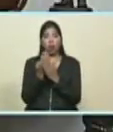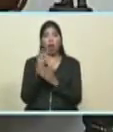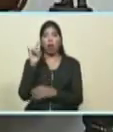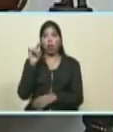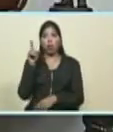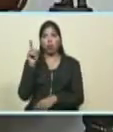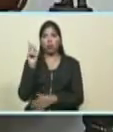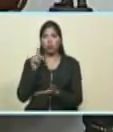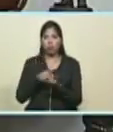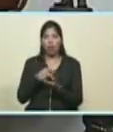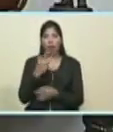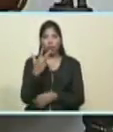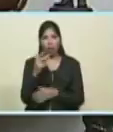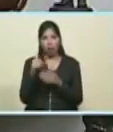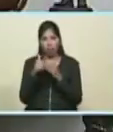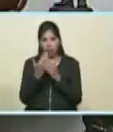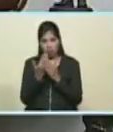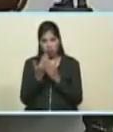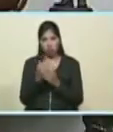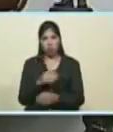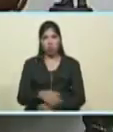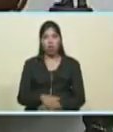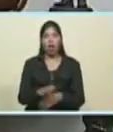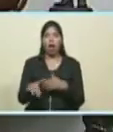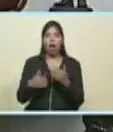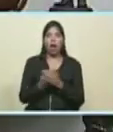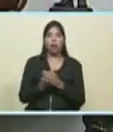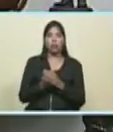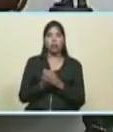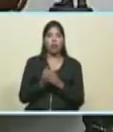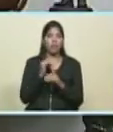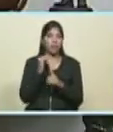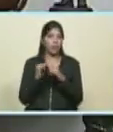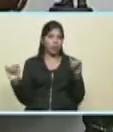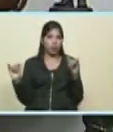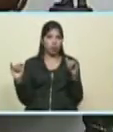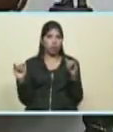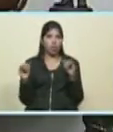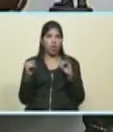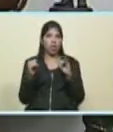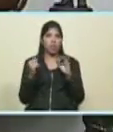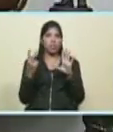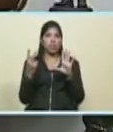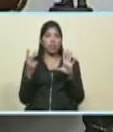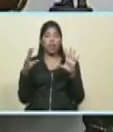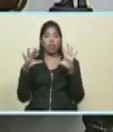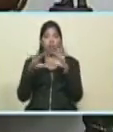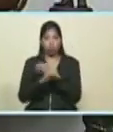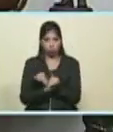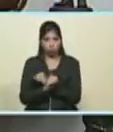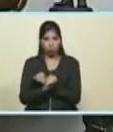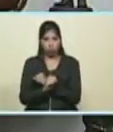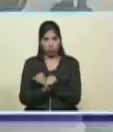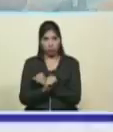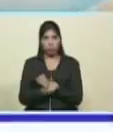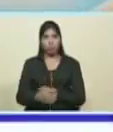llegamos a las 3 de la mañana de argelia hasta la despedida a las 7 de la noche de argelia